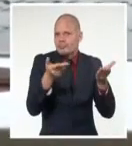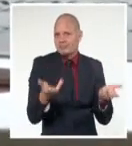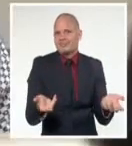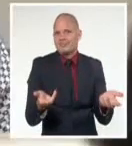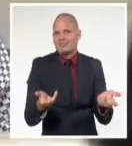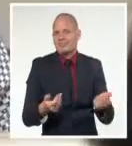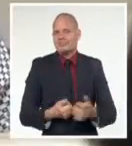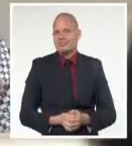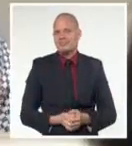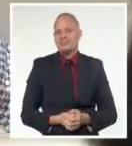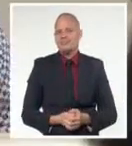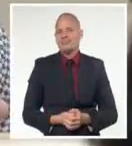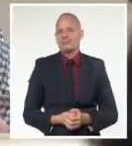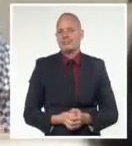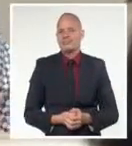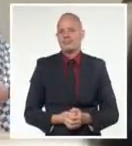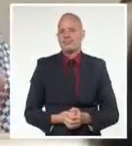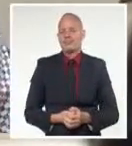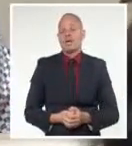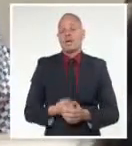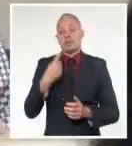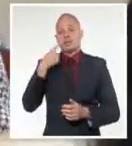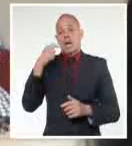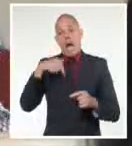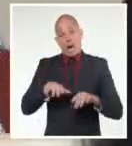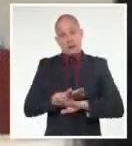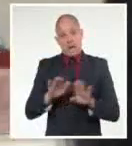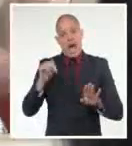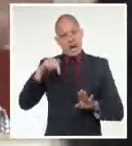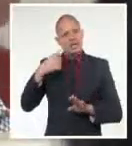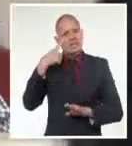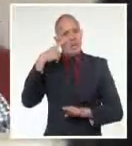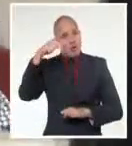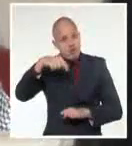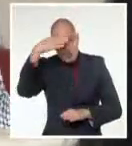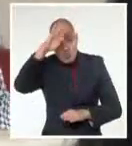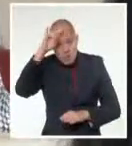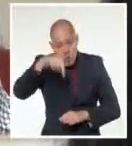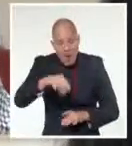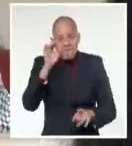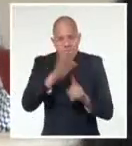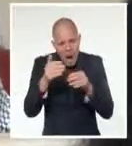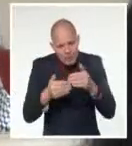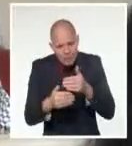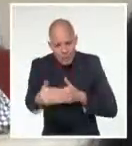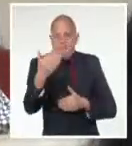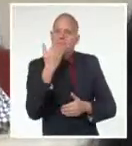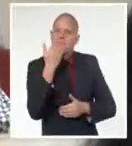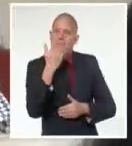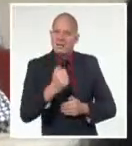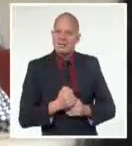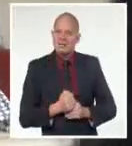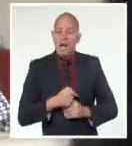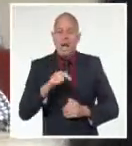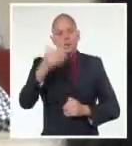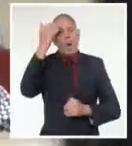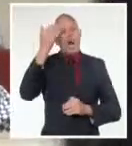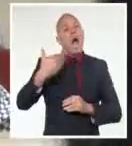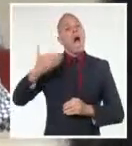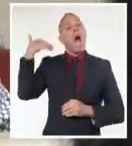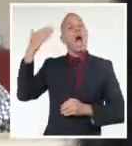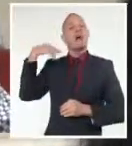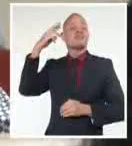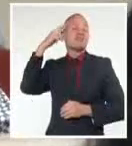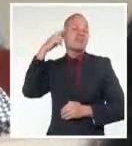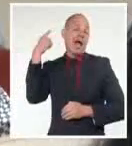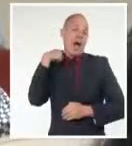ante un nuevo tiempo para la ciencia en Cuba, que expresa la continuidad de las ideas de Fidel desde la década de 60